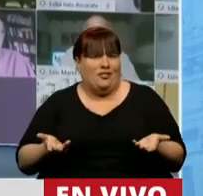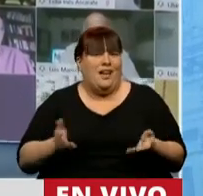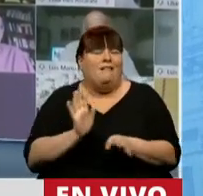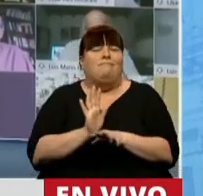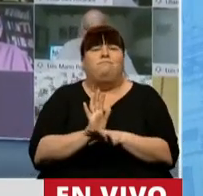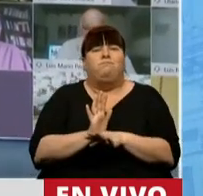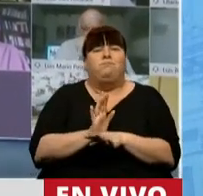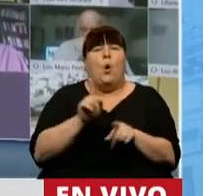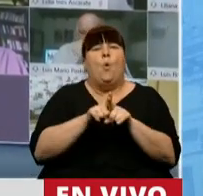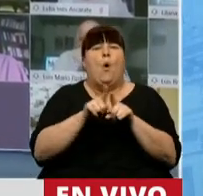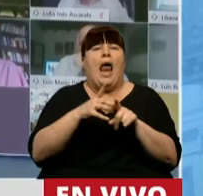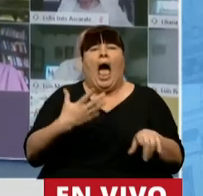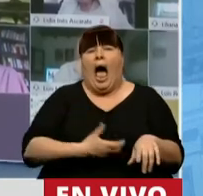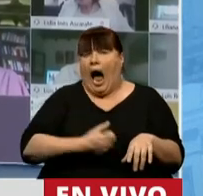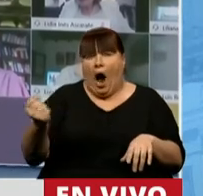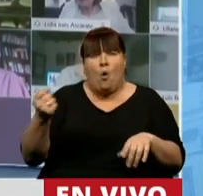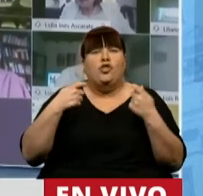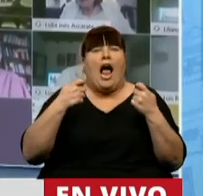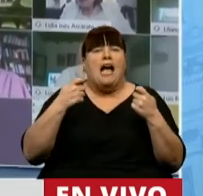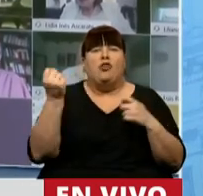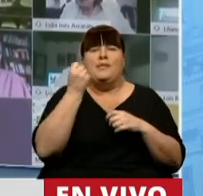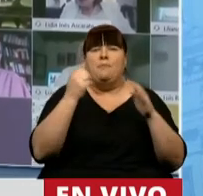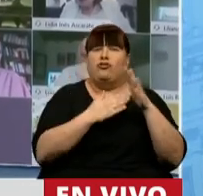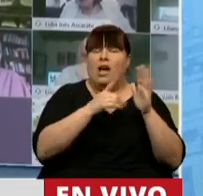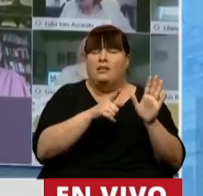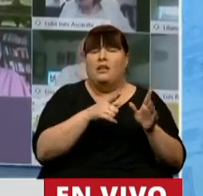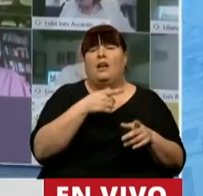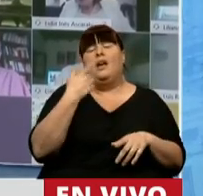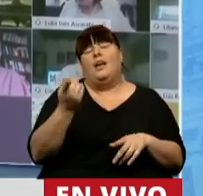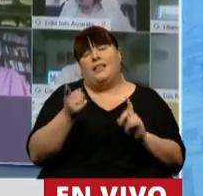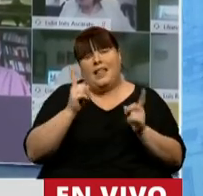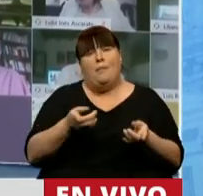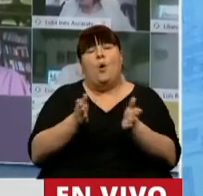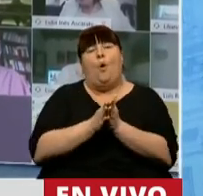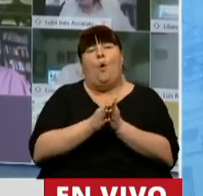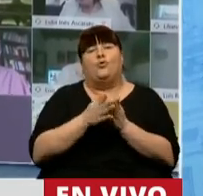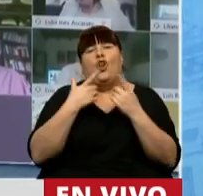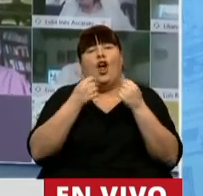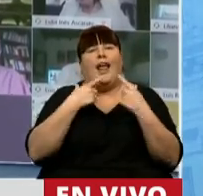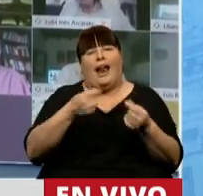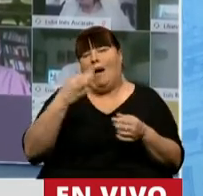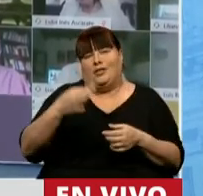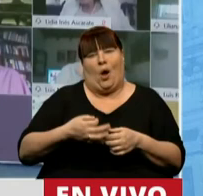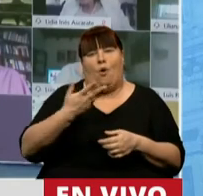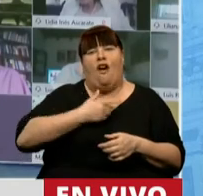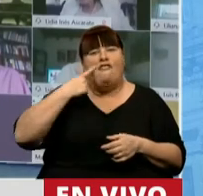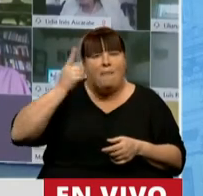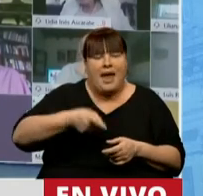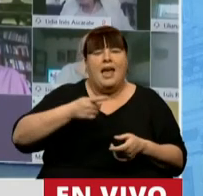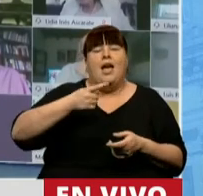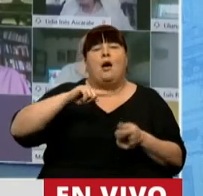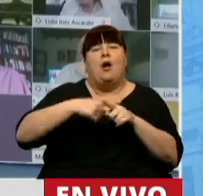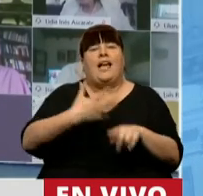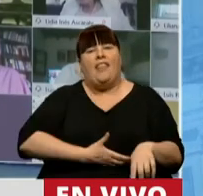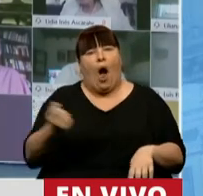están haciendo un ajuste en los gastos primarios, y bueno, de la mano de las exigencias seguramente que vendrán del fondo y las políticas de